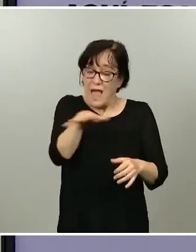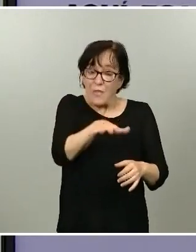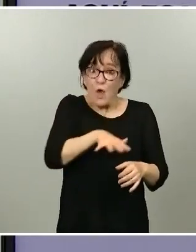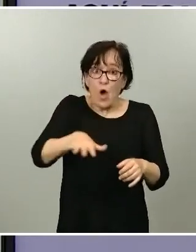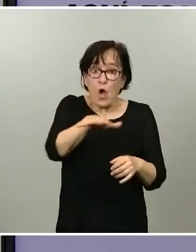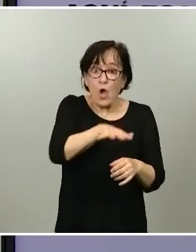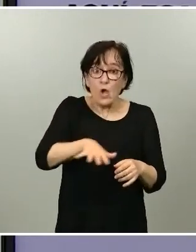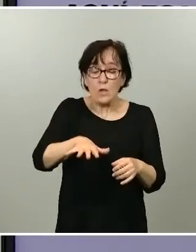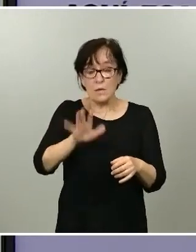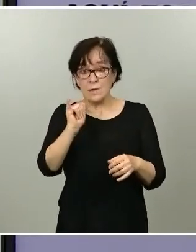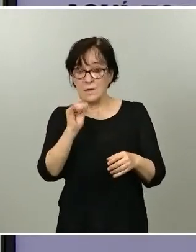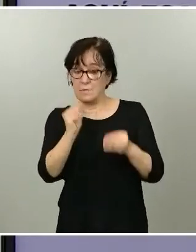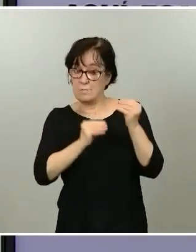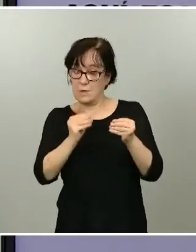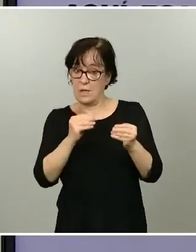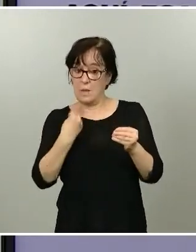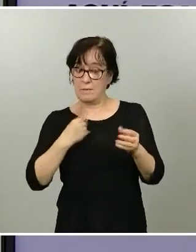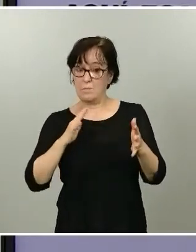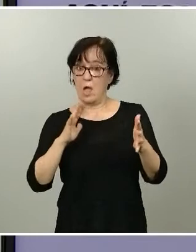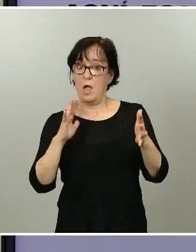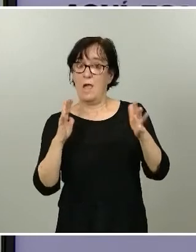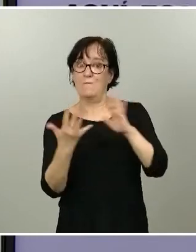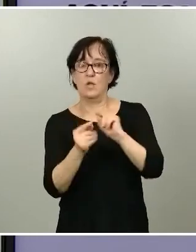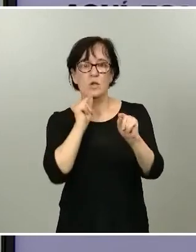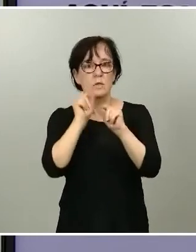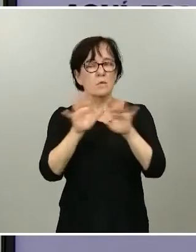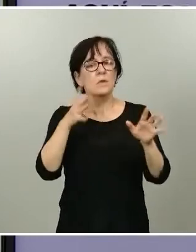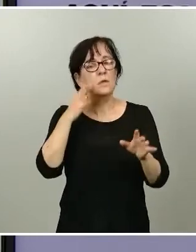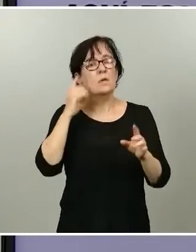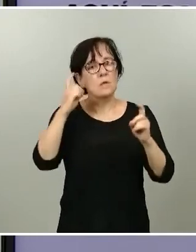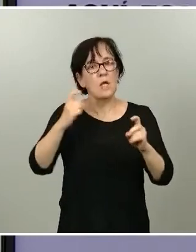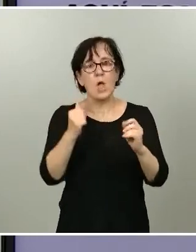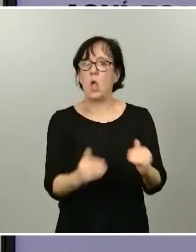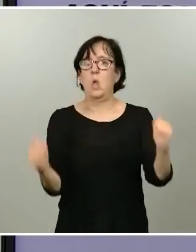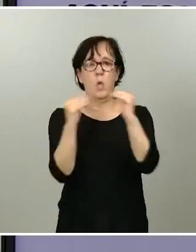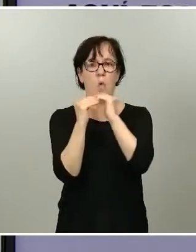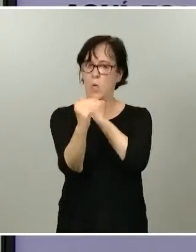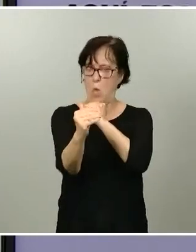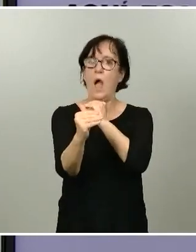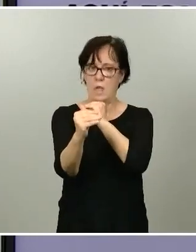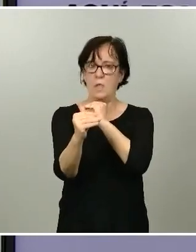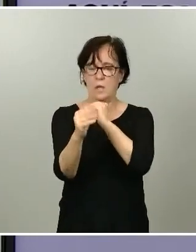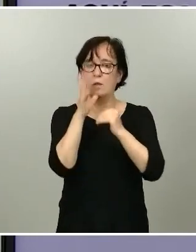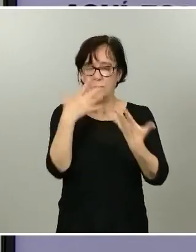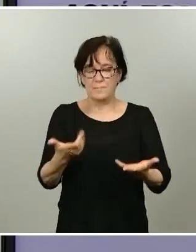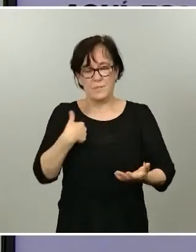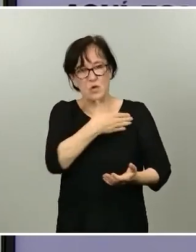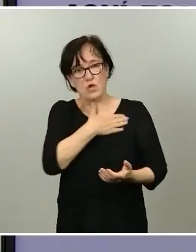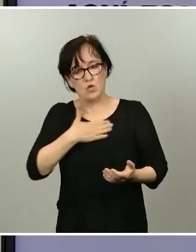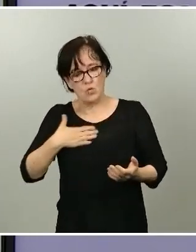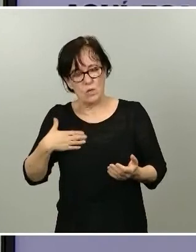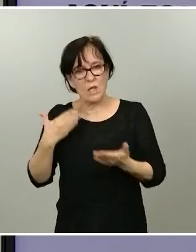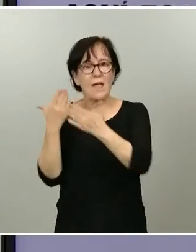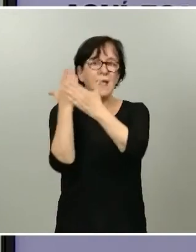que se estudiase la reapertura de fronteras no solo por países, sino también por regiones. Y, por eso, apostamos, como propone Europa, por